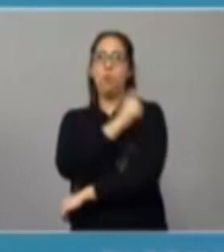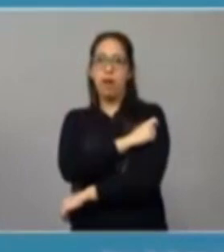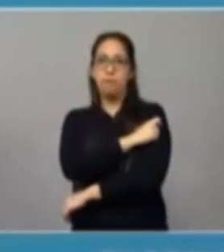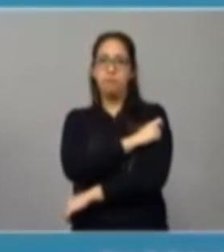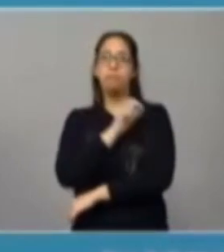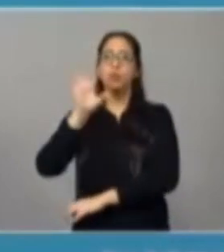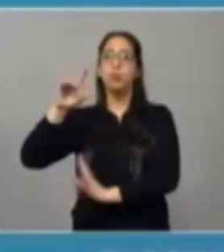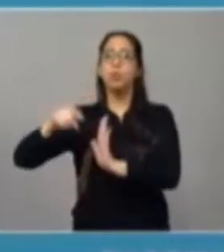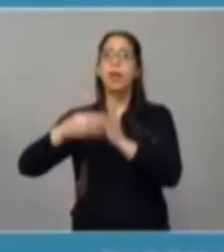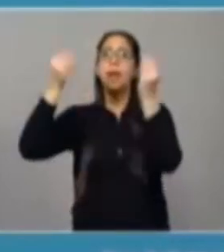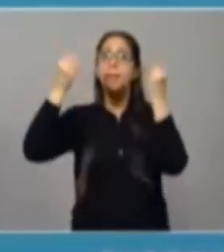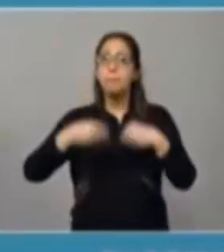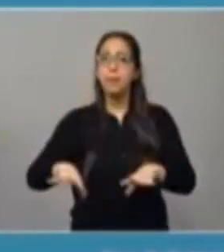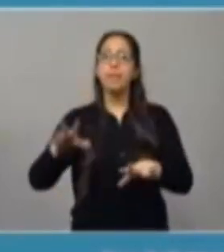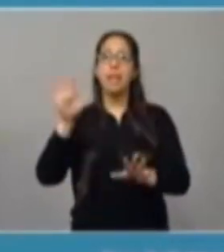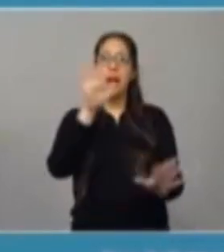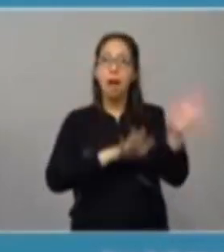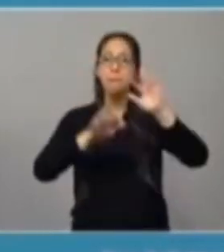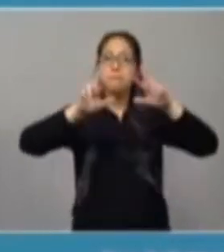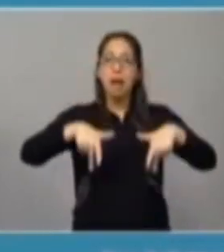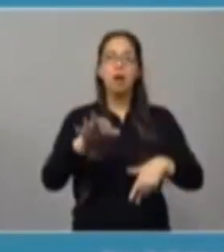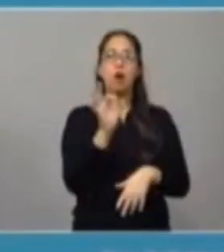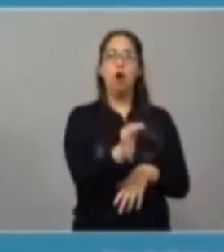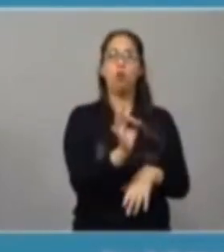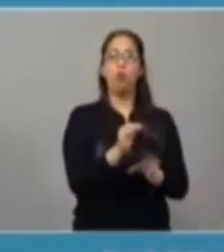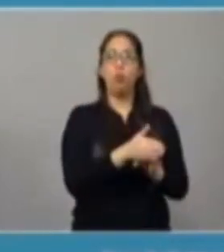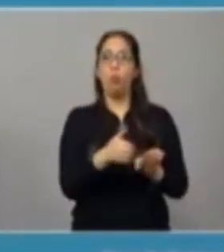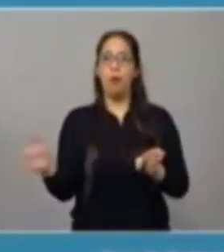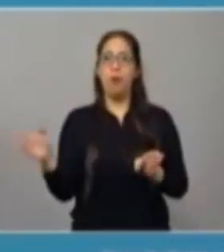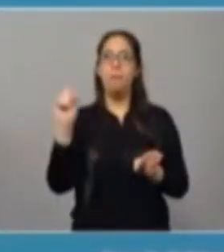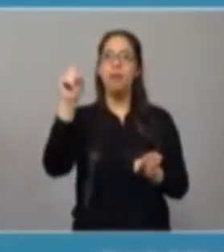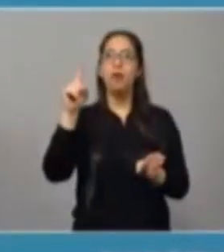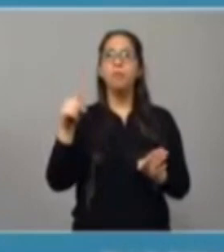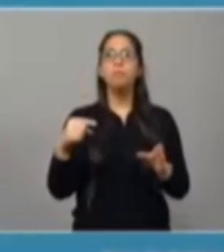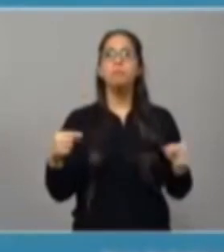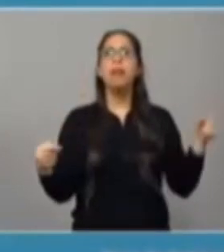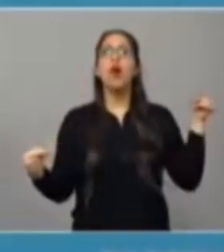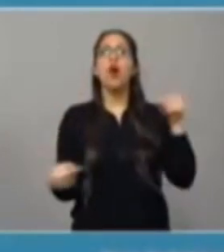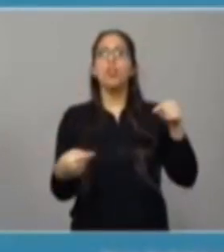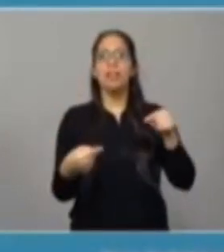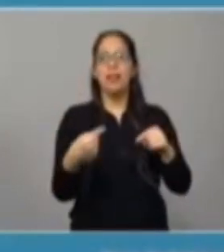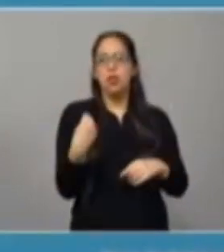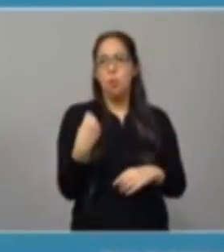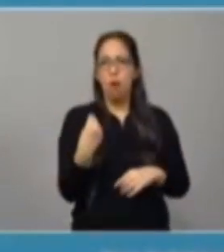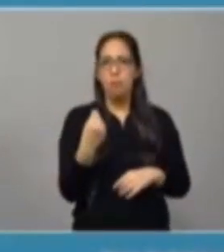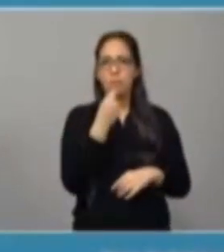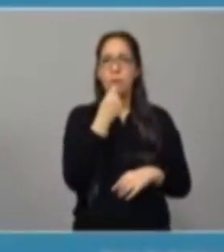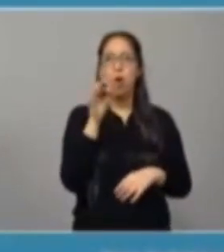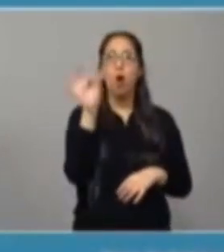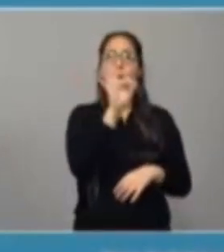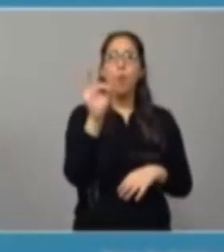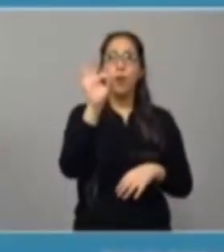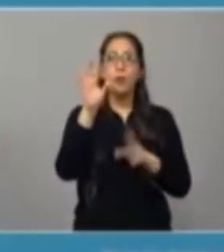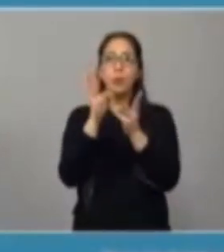comenzará la estrategia de vacunación a partir de octubre. Las únicas contraindicaciones que tienen por ser una vacuna a virus atenuado